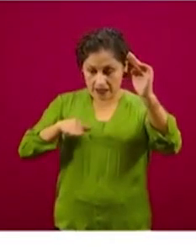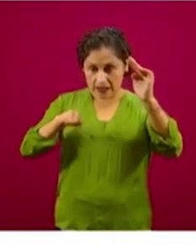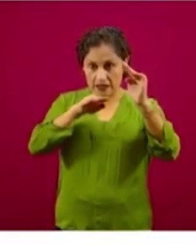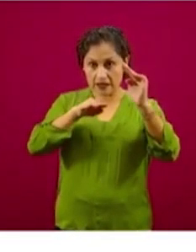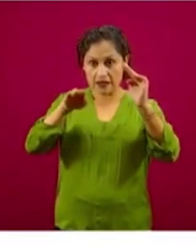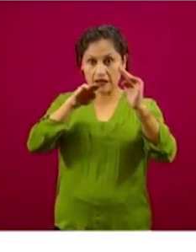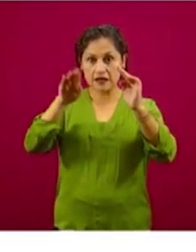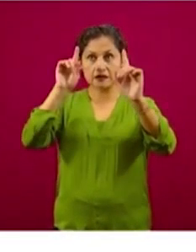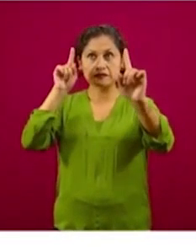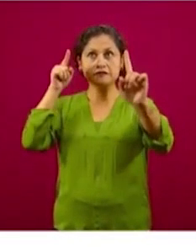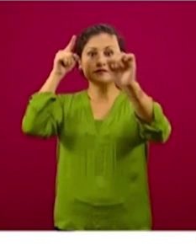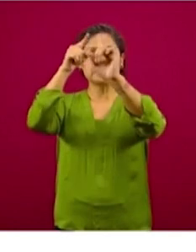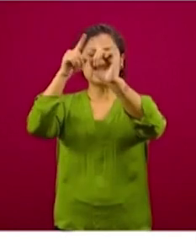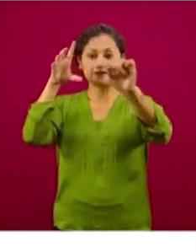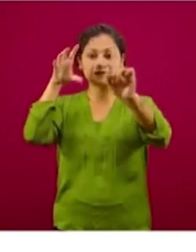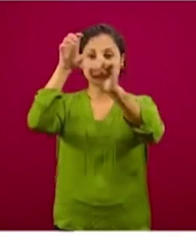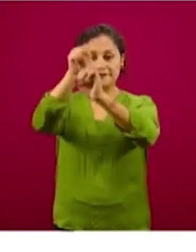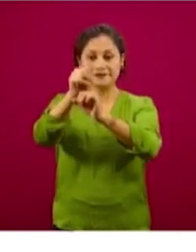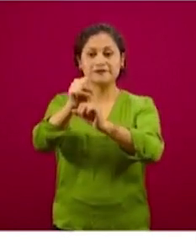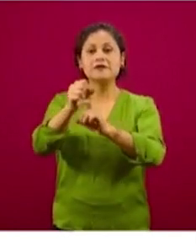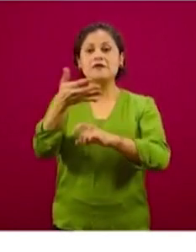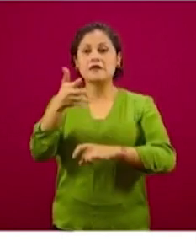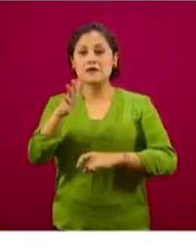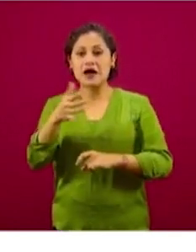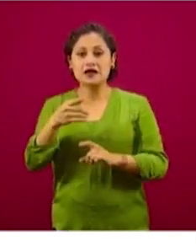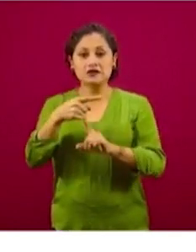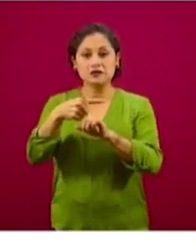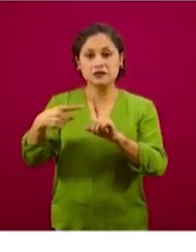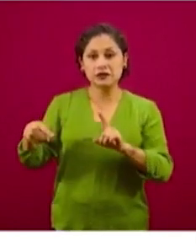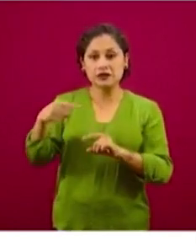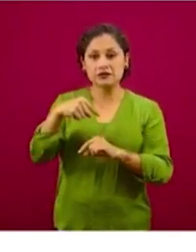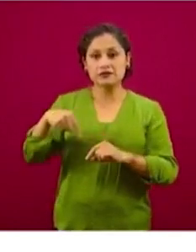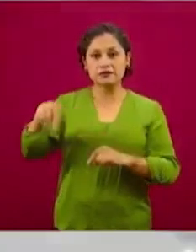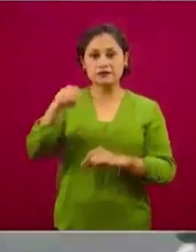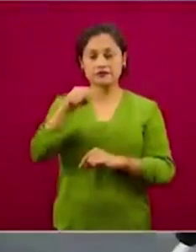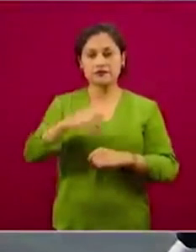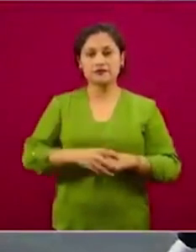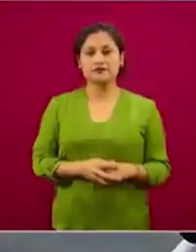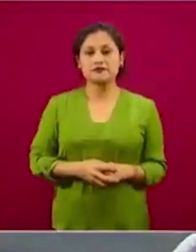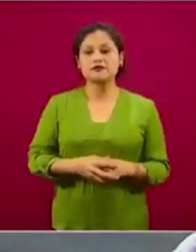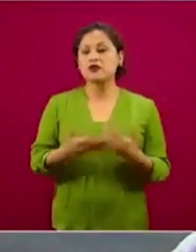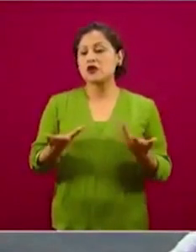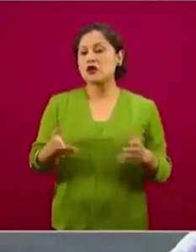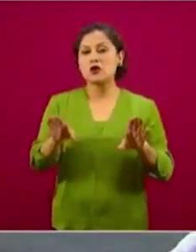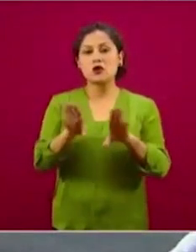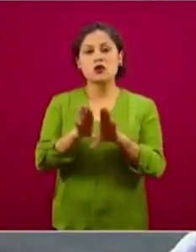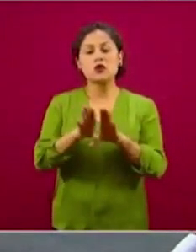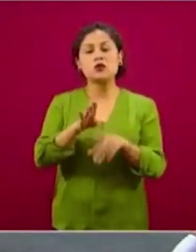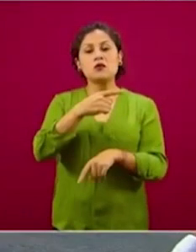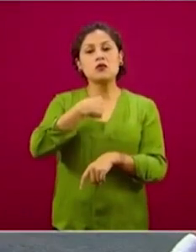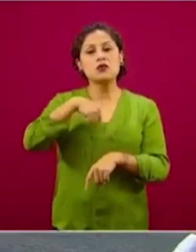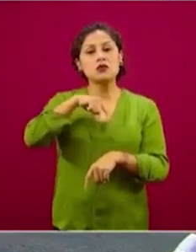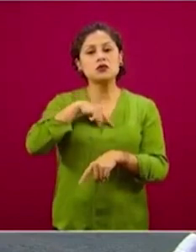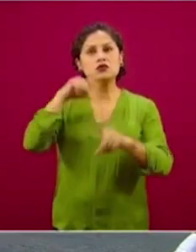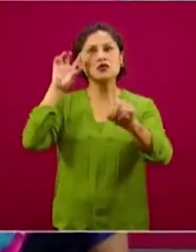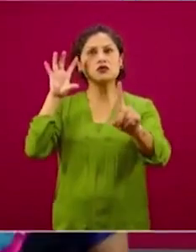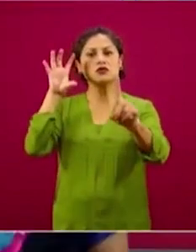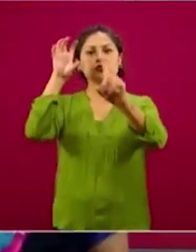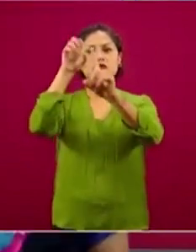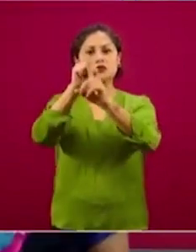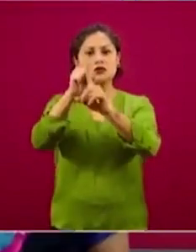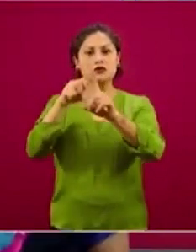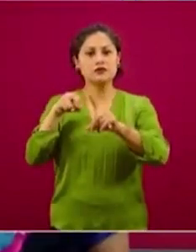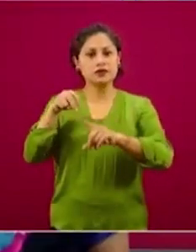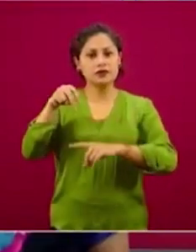escalón. Es una forma que tenemos para ir viendo cómo vamos a alcanzar estos objetivos, cómo vamos a alcanzar cimas, metas,